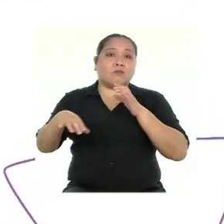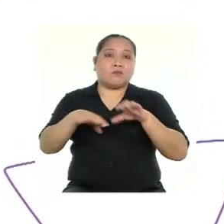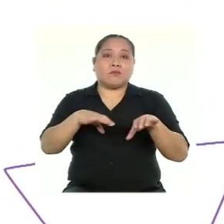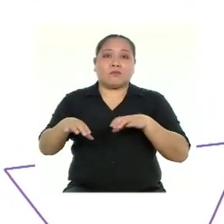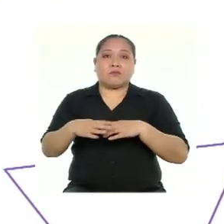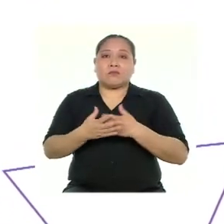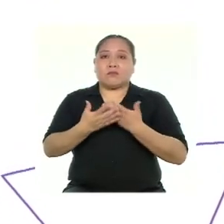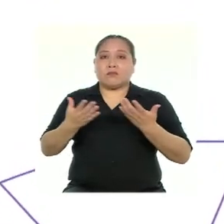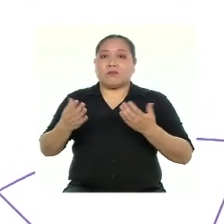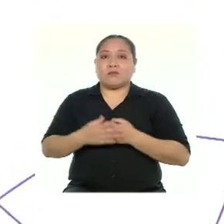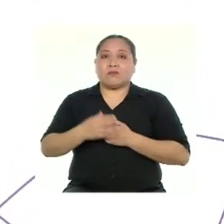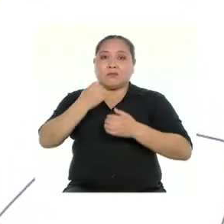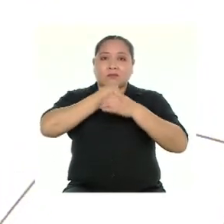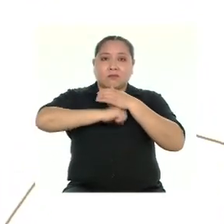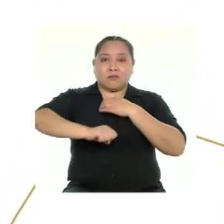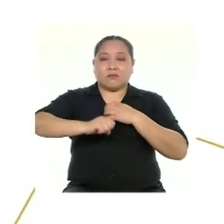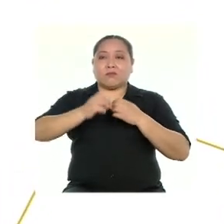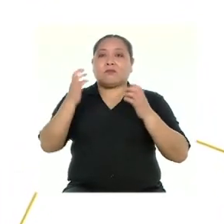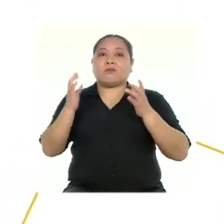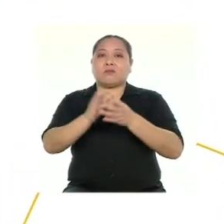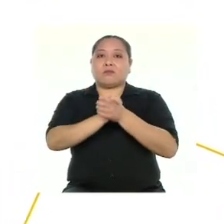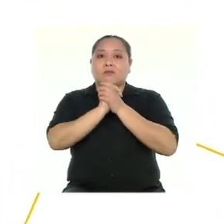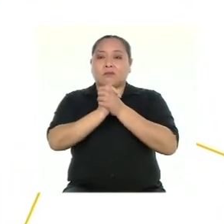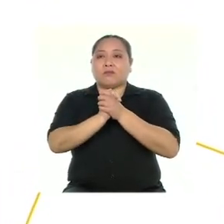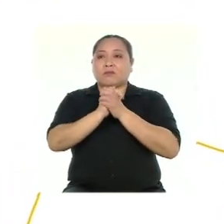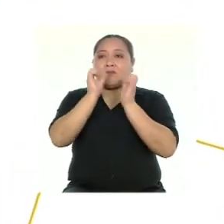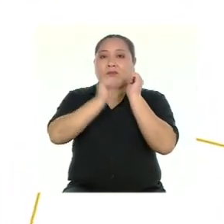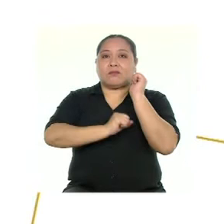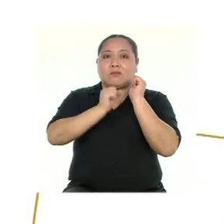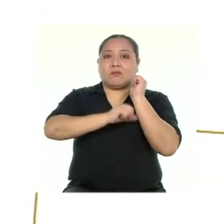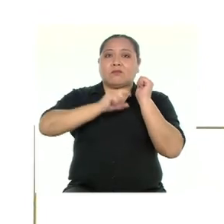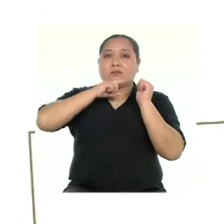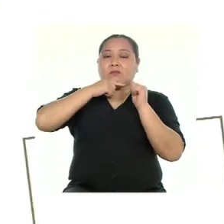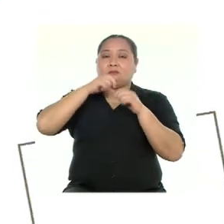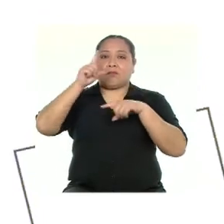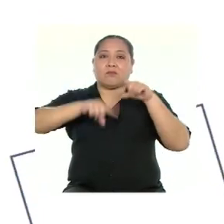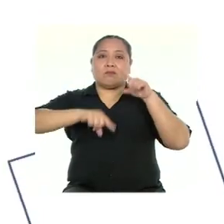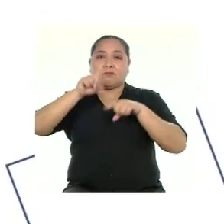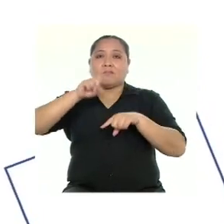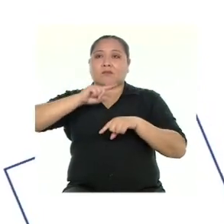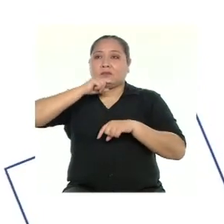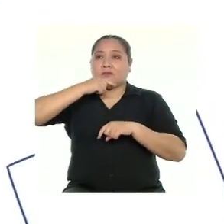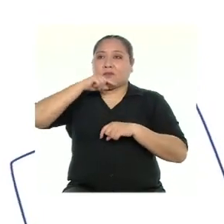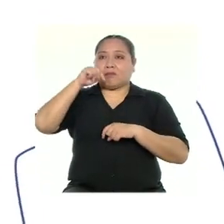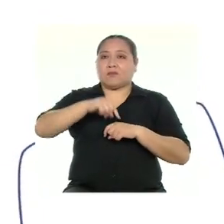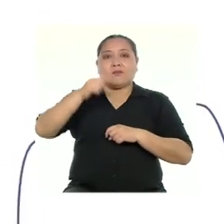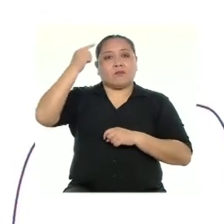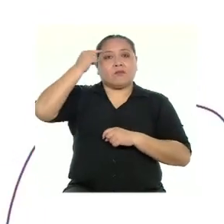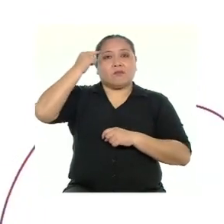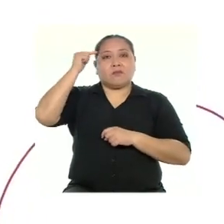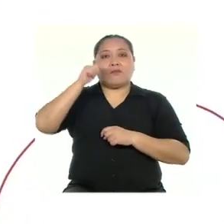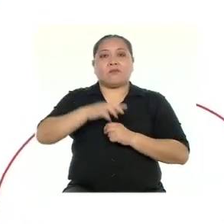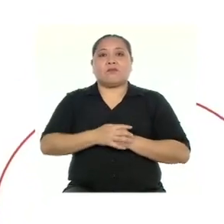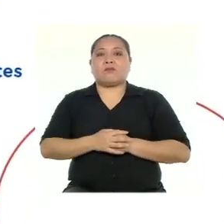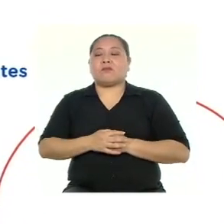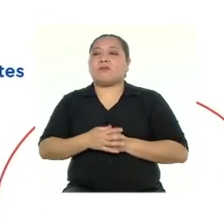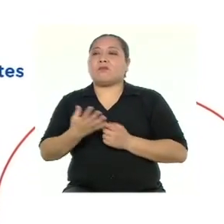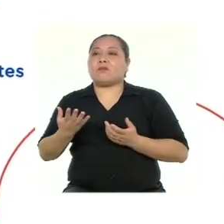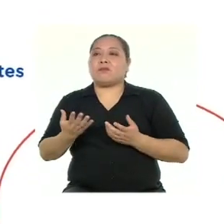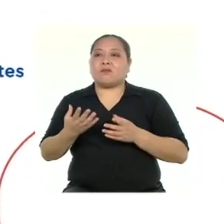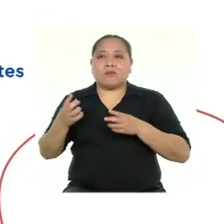amigo, hermana, primo y piensa cómo te desempeñas en cada uno de estos roles para mantener buenas relaciones.